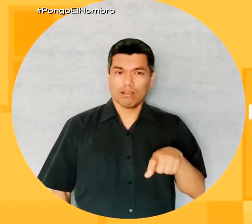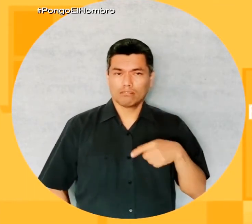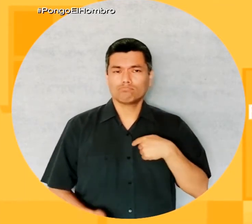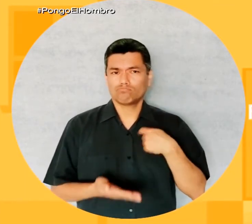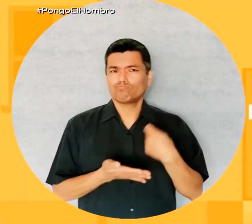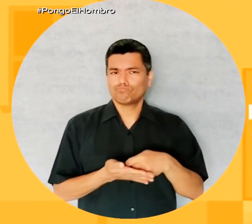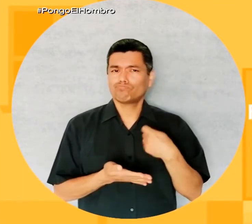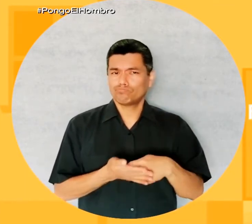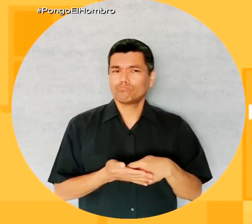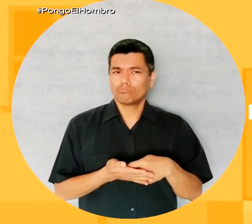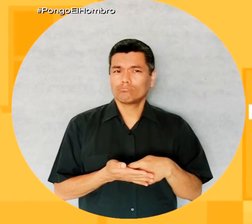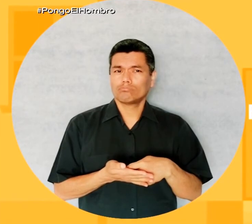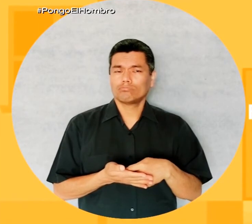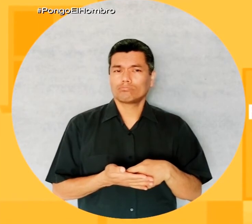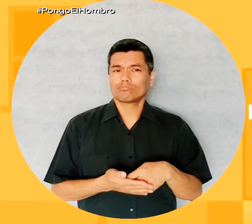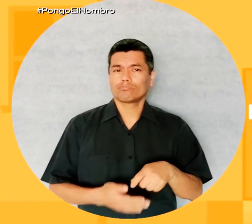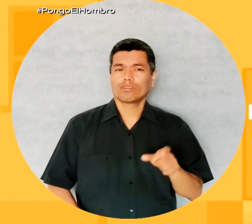Pagaré con tarjeta.